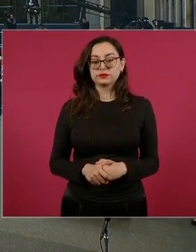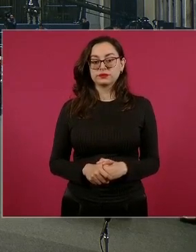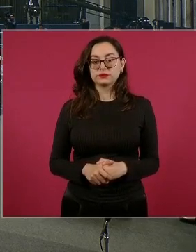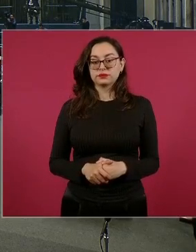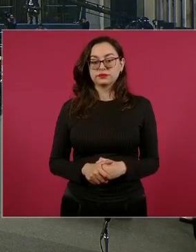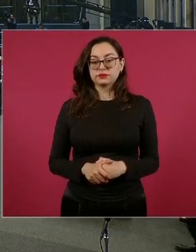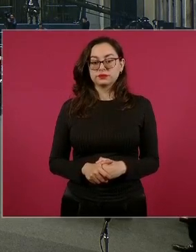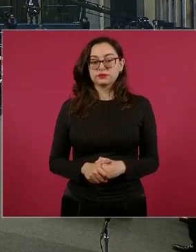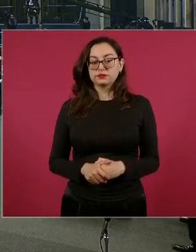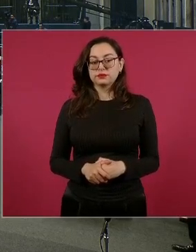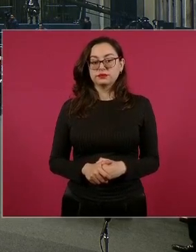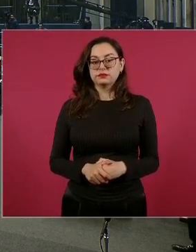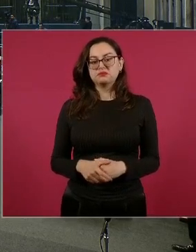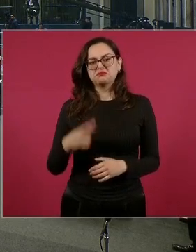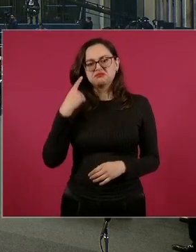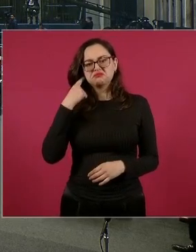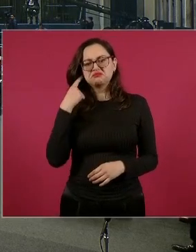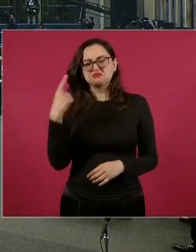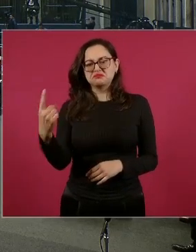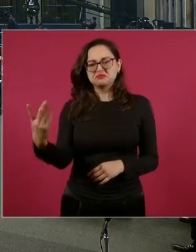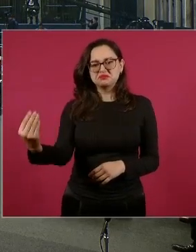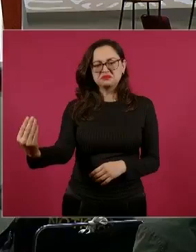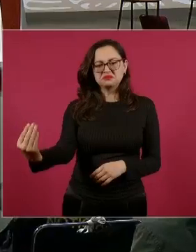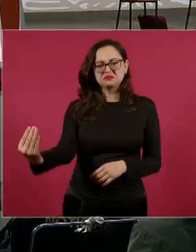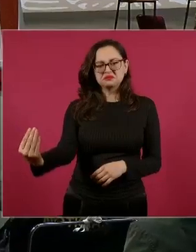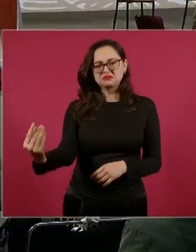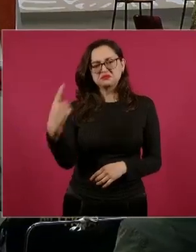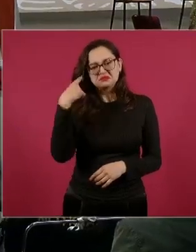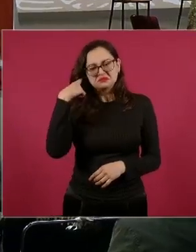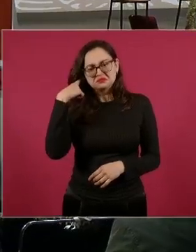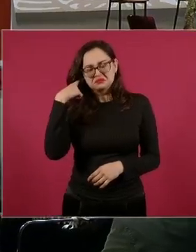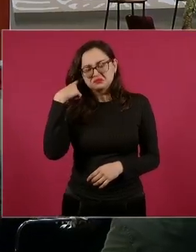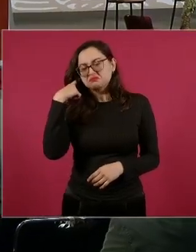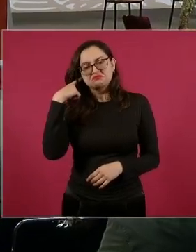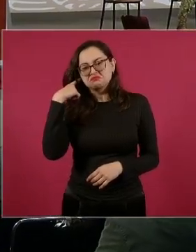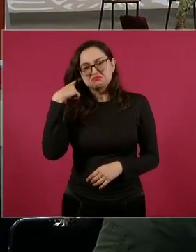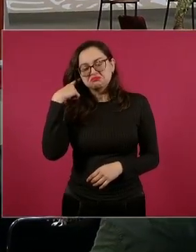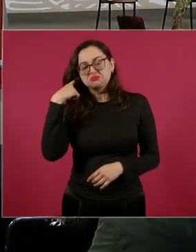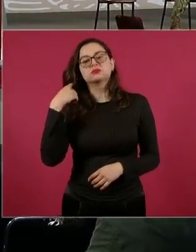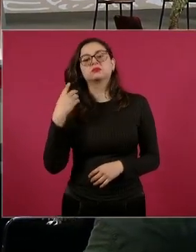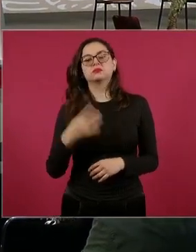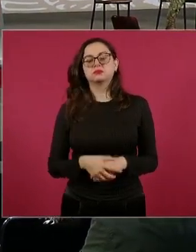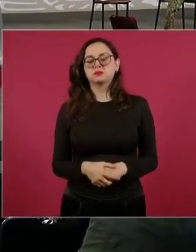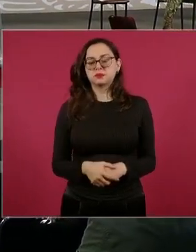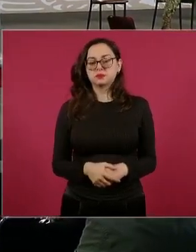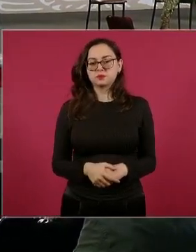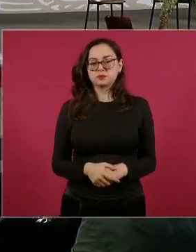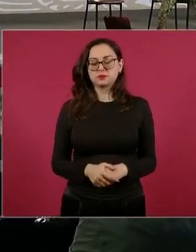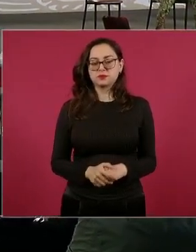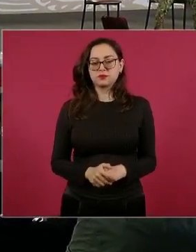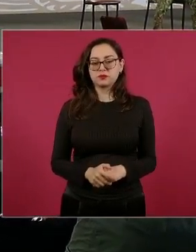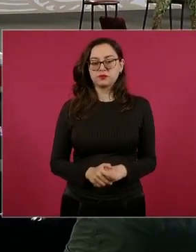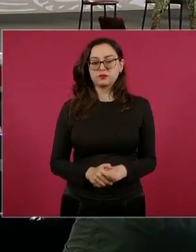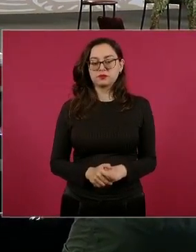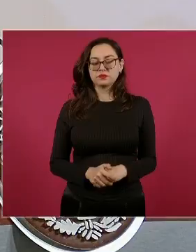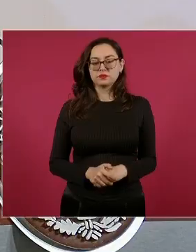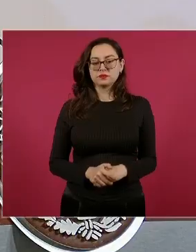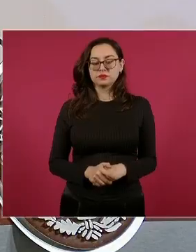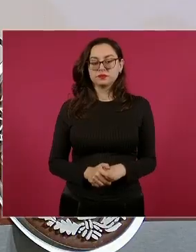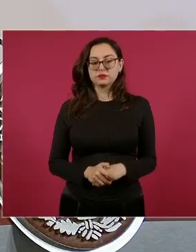Sí, hay una investigación importante que está encabezada por la